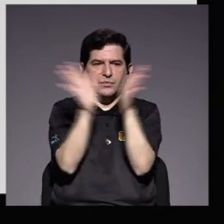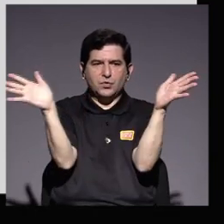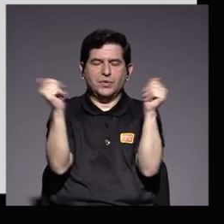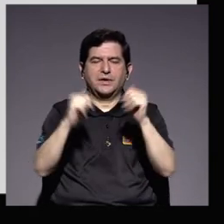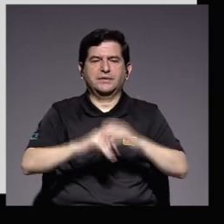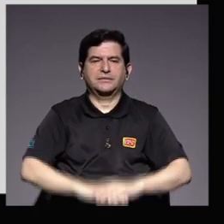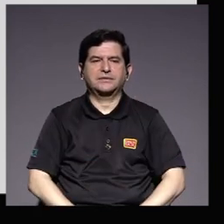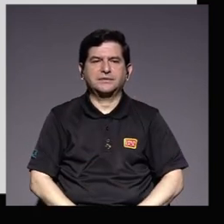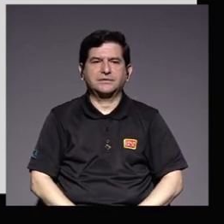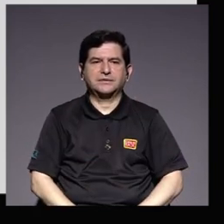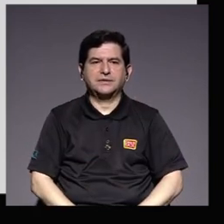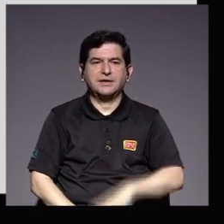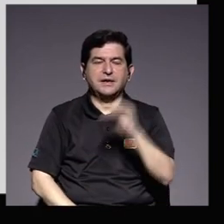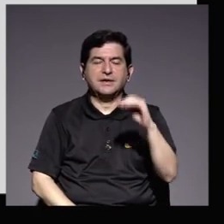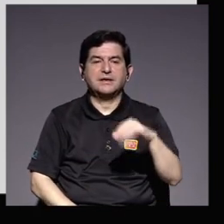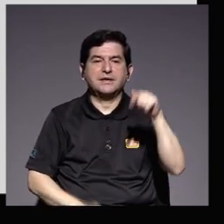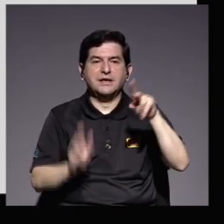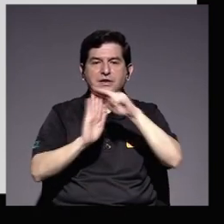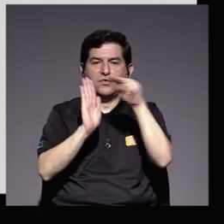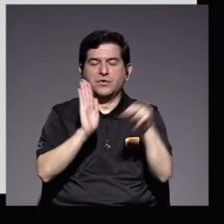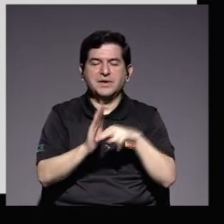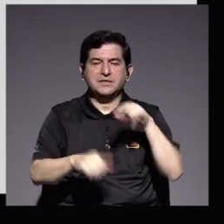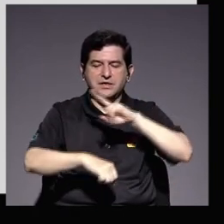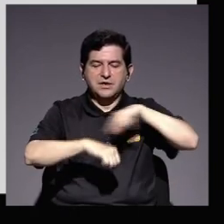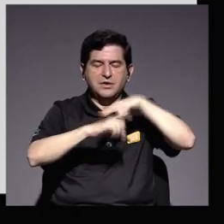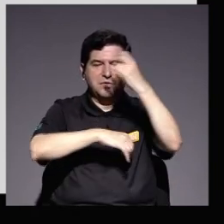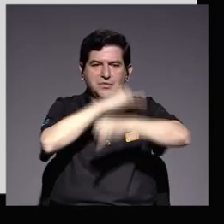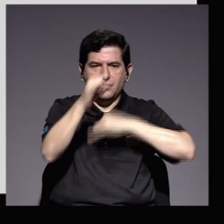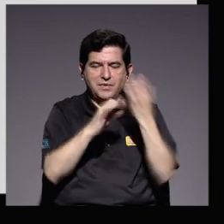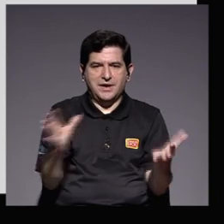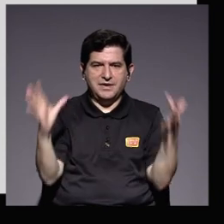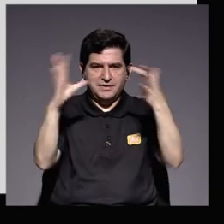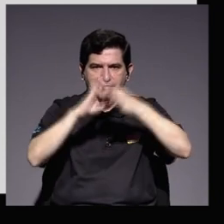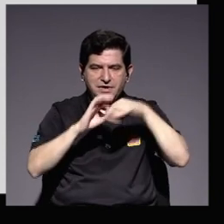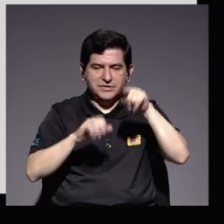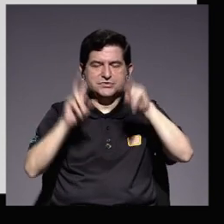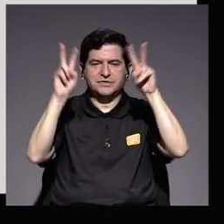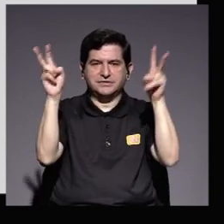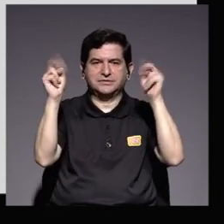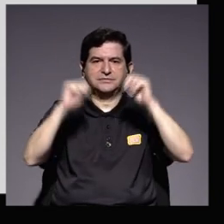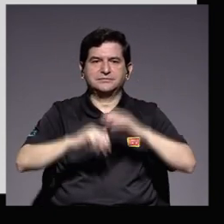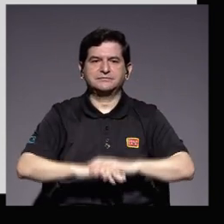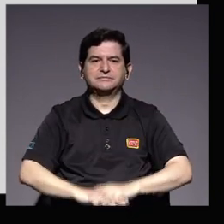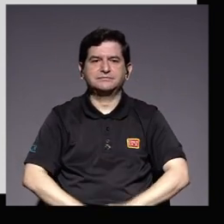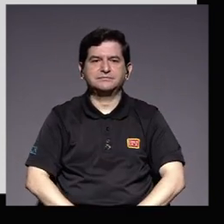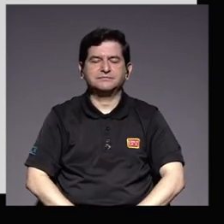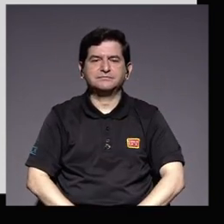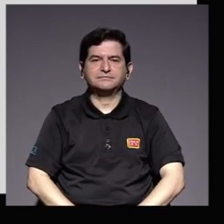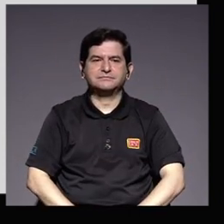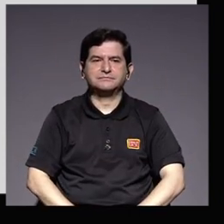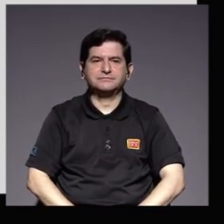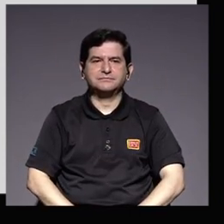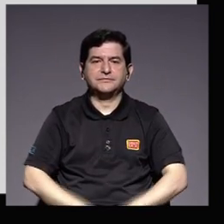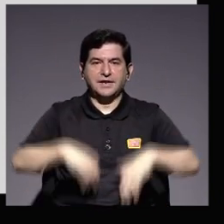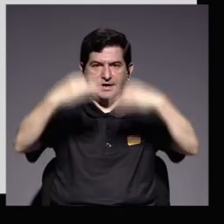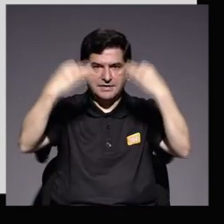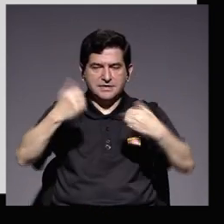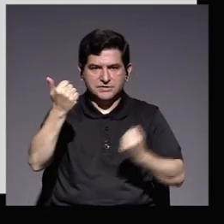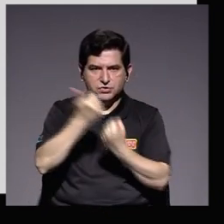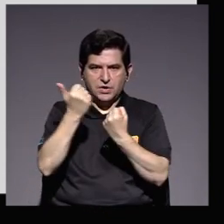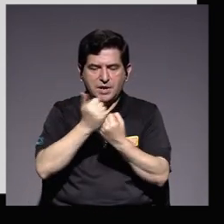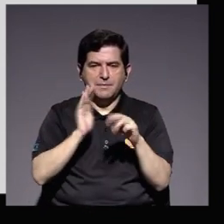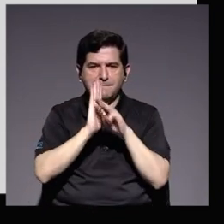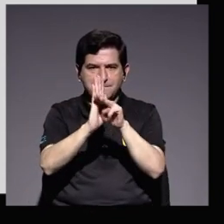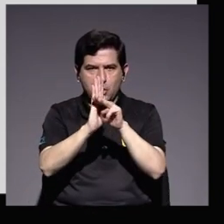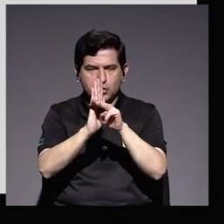y a la normativa nacional e internacional relacionada con esta materia la resolución que respalda este